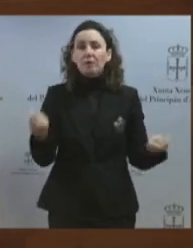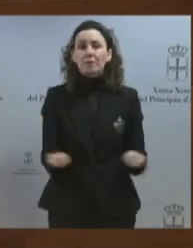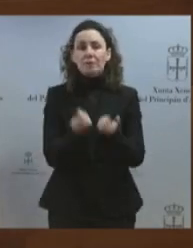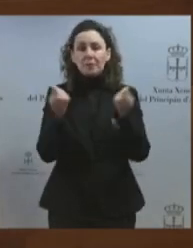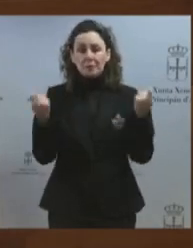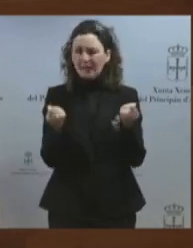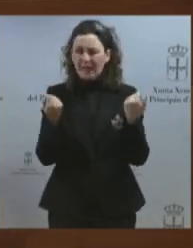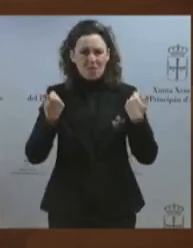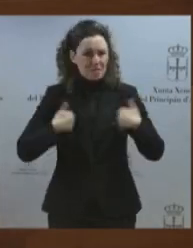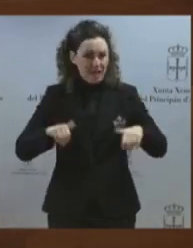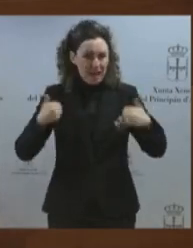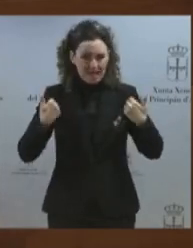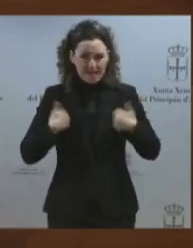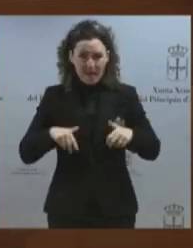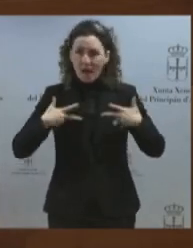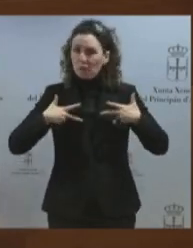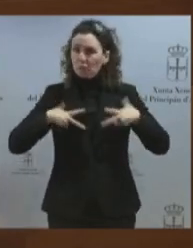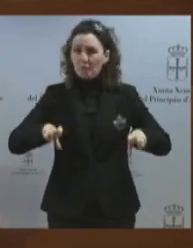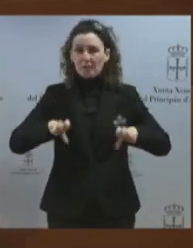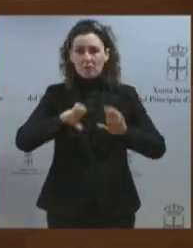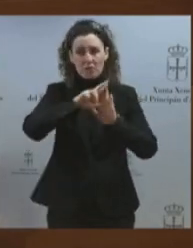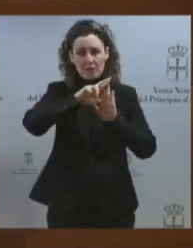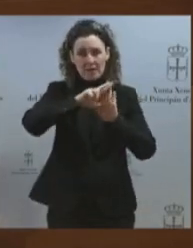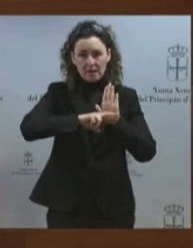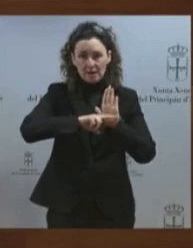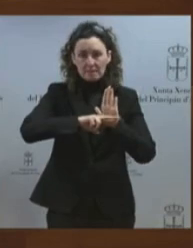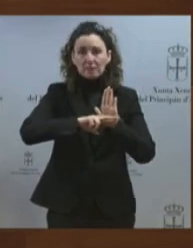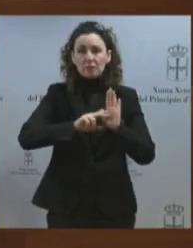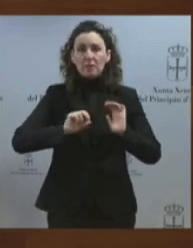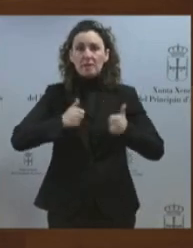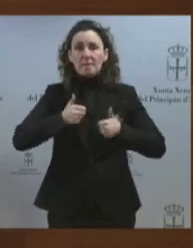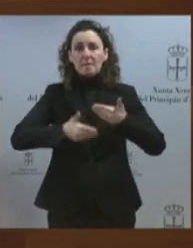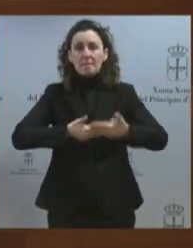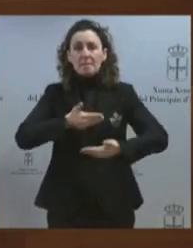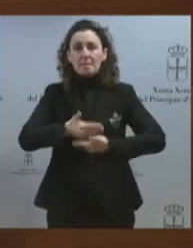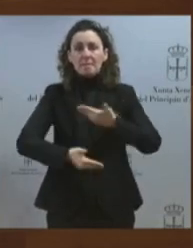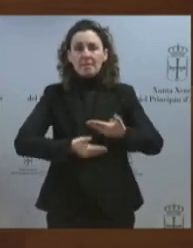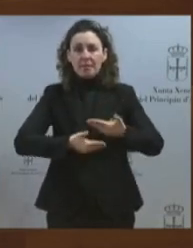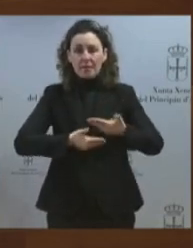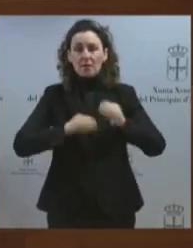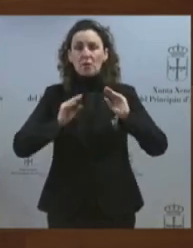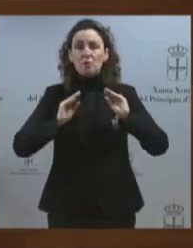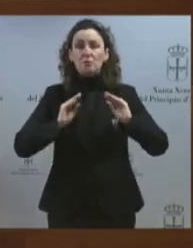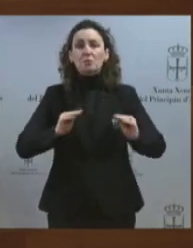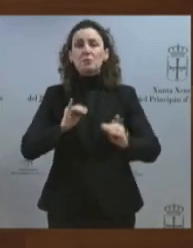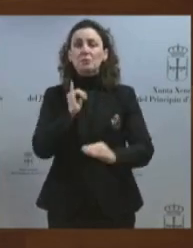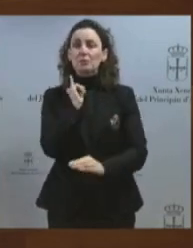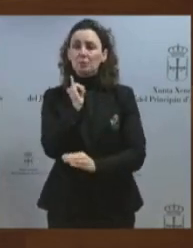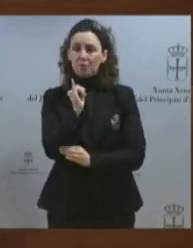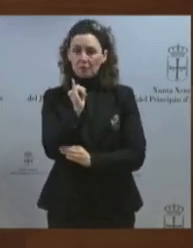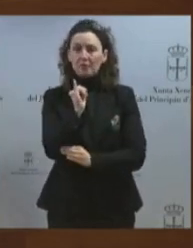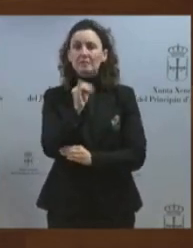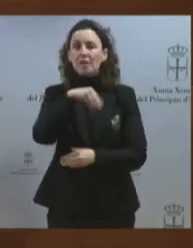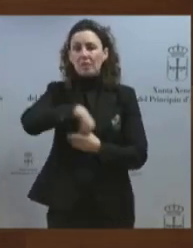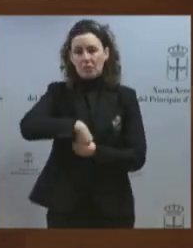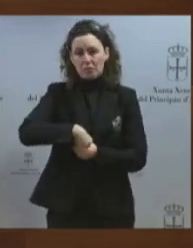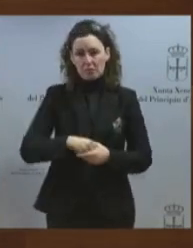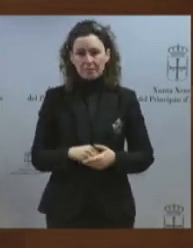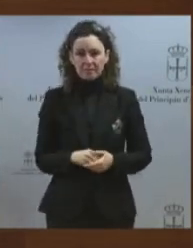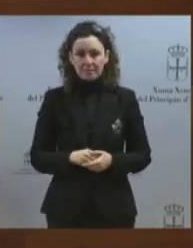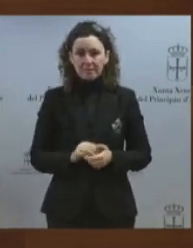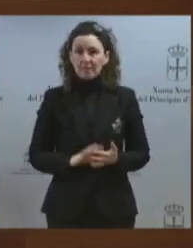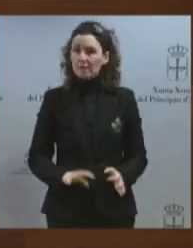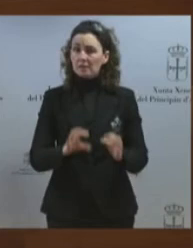y la puesta en marcha de los órganos e instituciones que contemplan, muy particularmente el Instituto de la